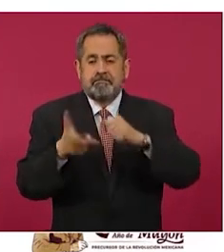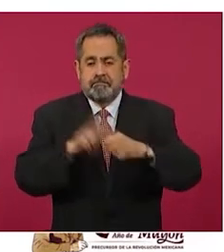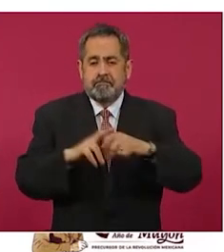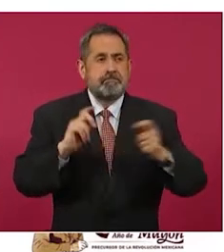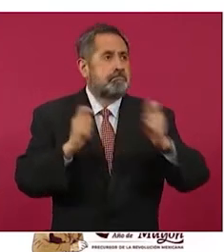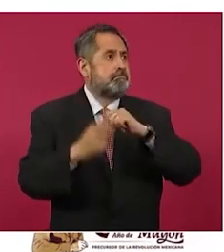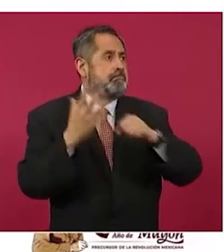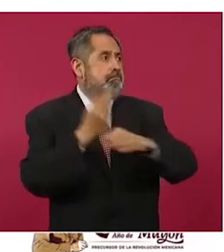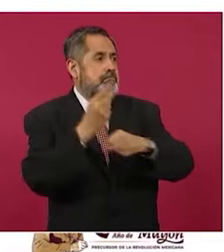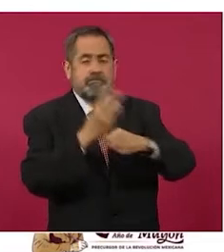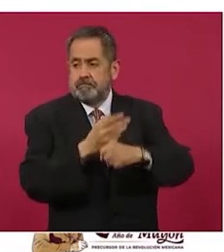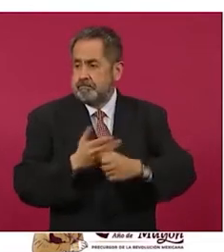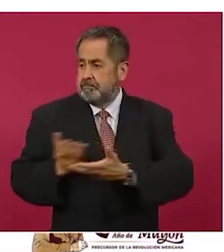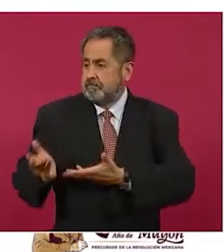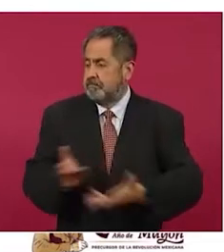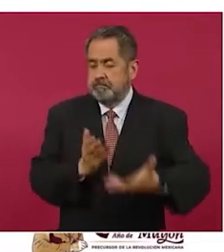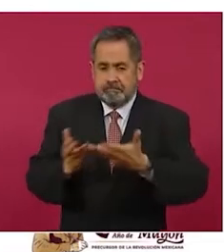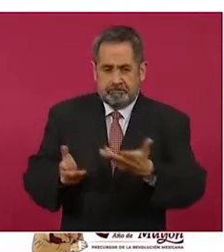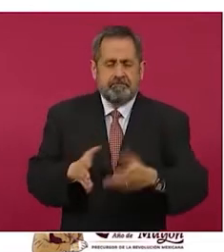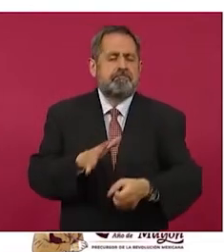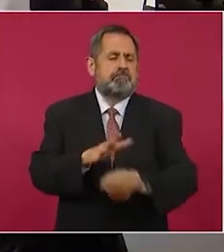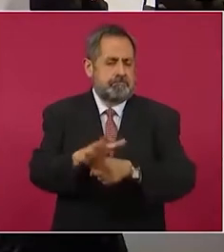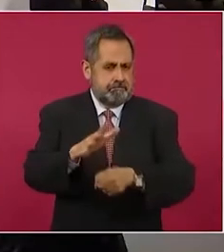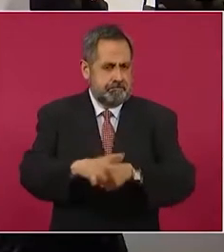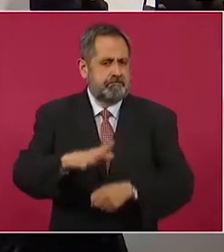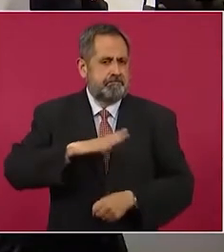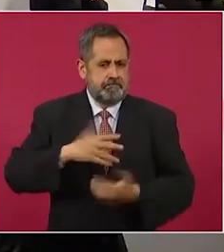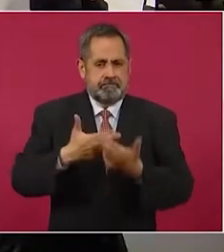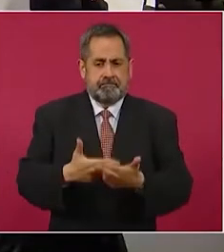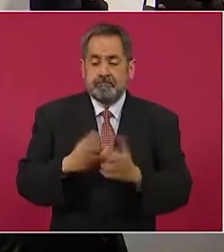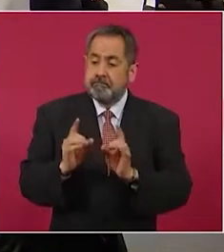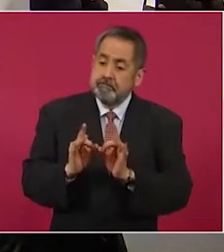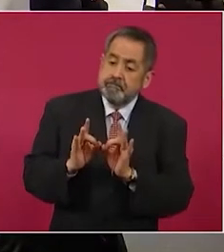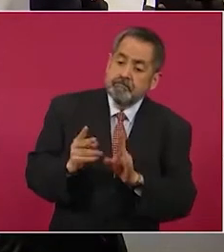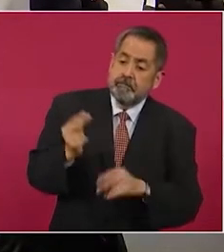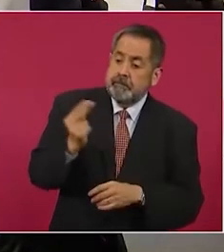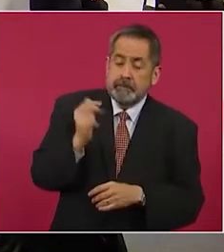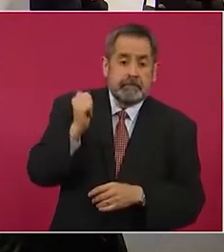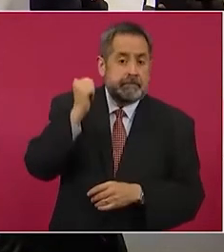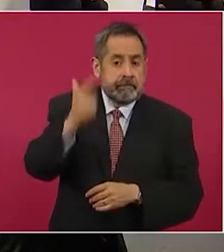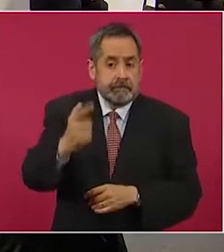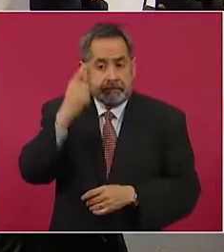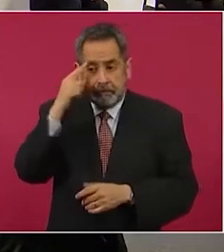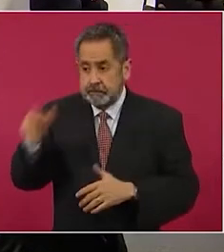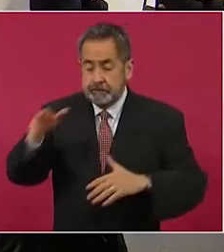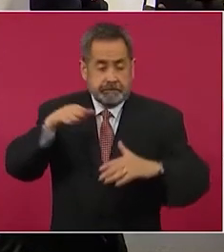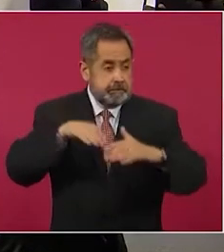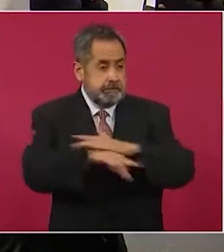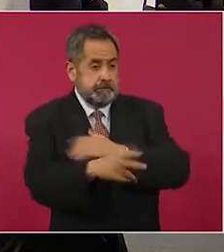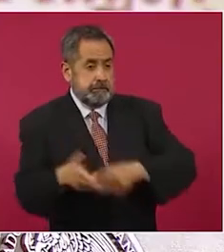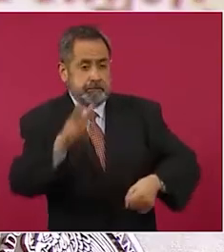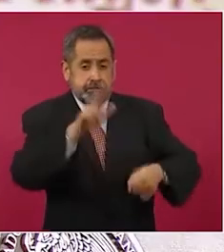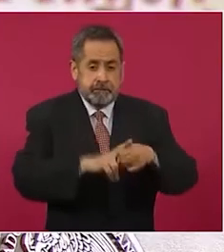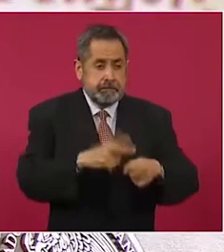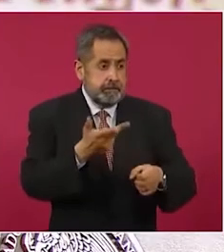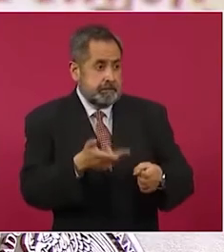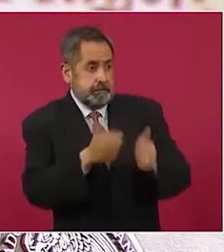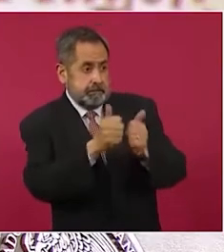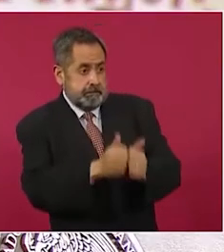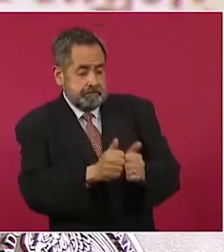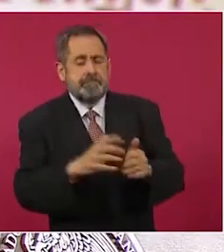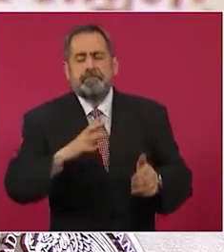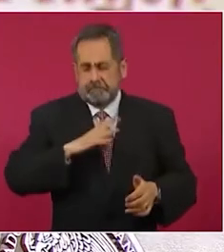de la demanda, en todo momento hay espacio disponible por si se necesitara con el aumento de hospitalizaciones.